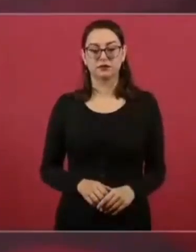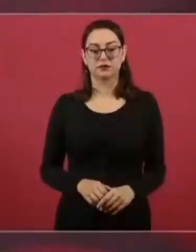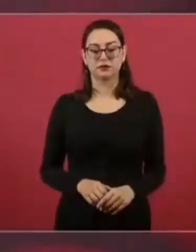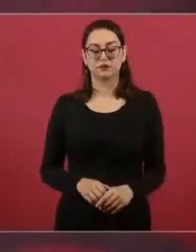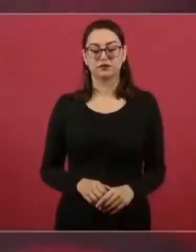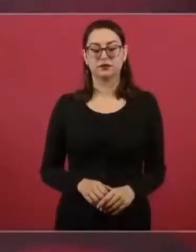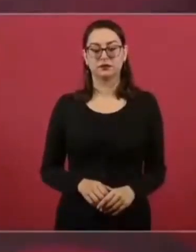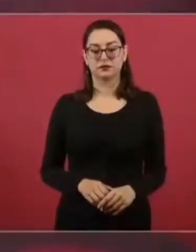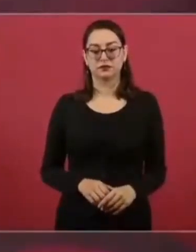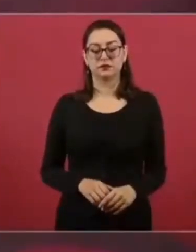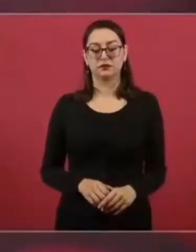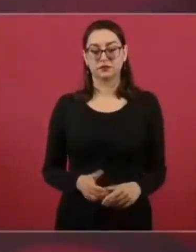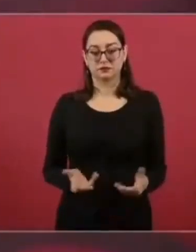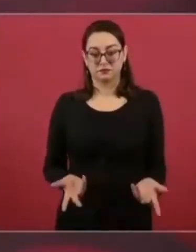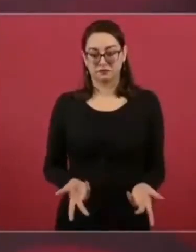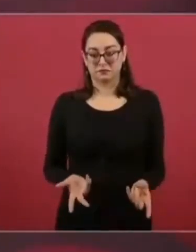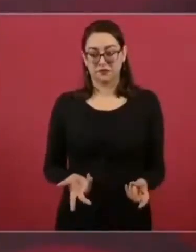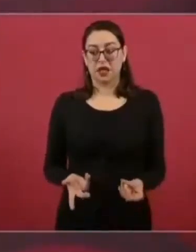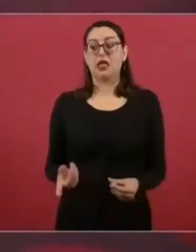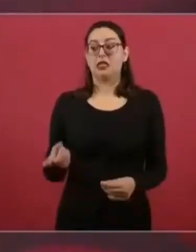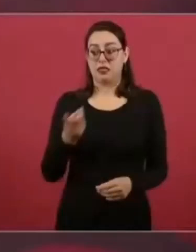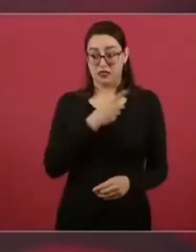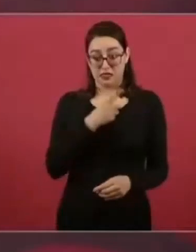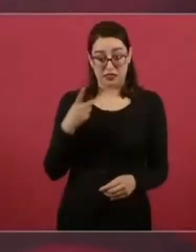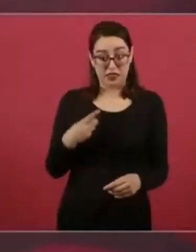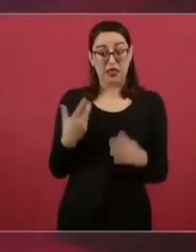actúen con absoluta libertad?